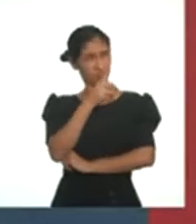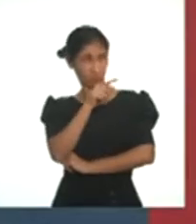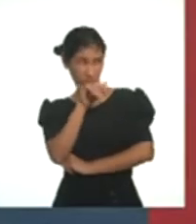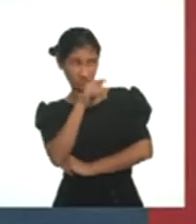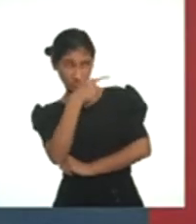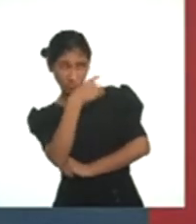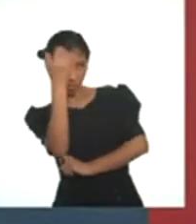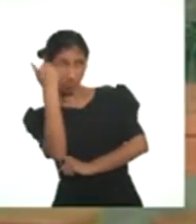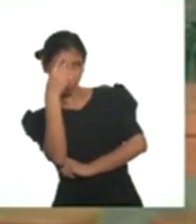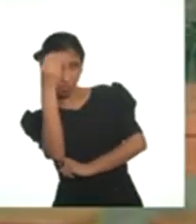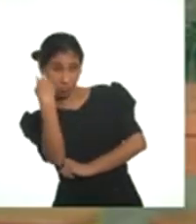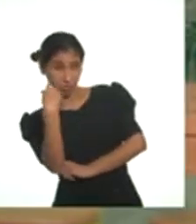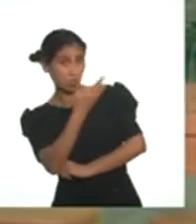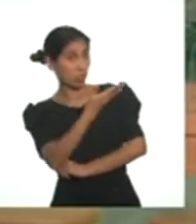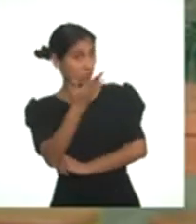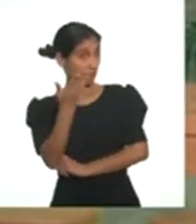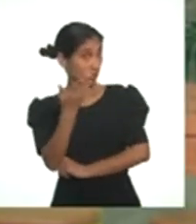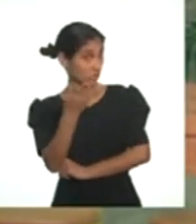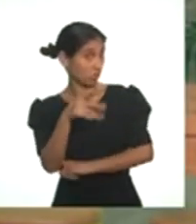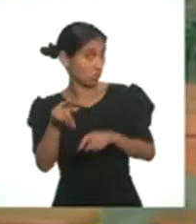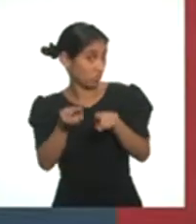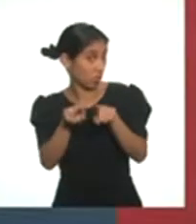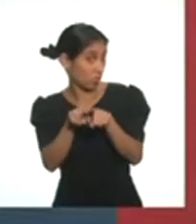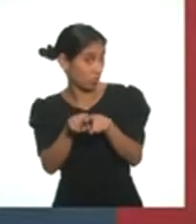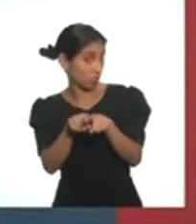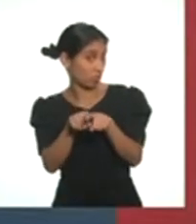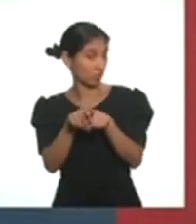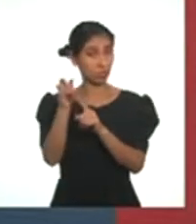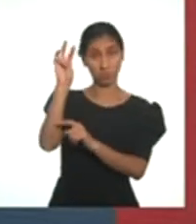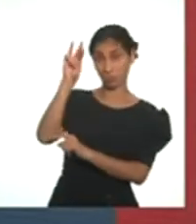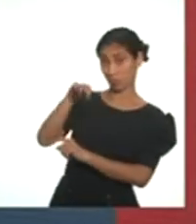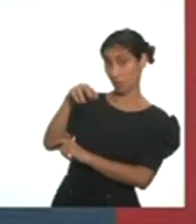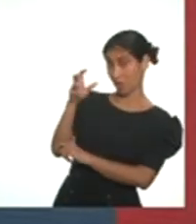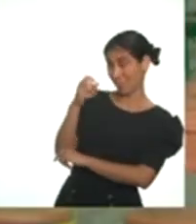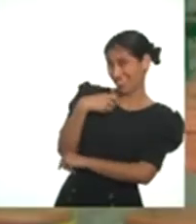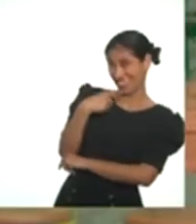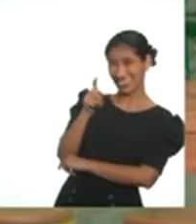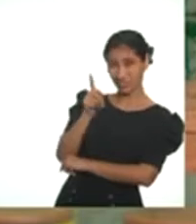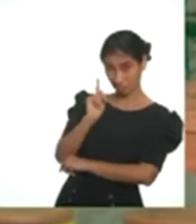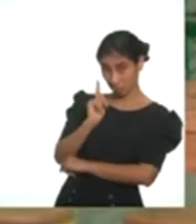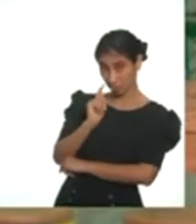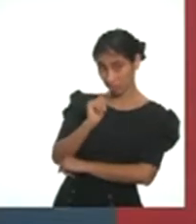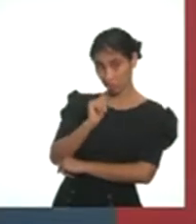eso. A ustedes les debe haber pasado. Mario, nos estás bromeando, ¿no?